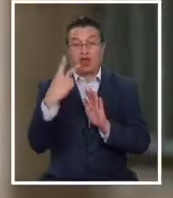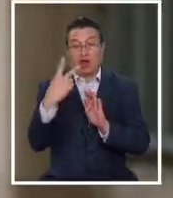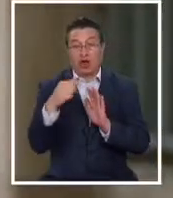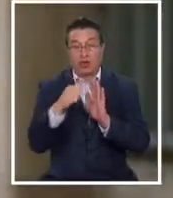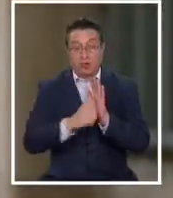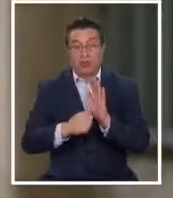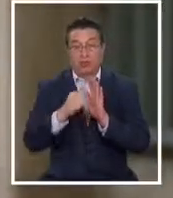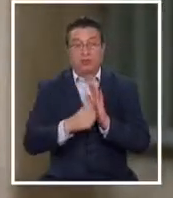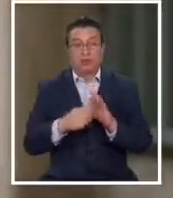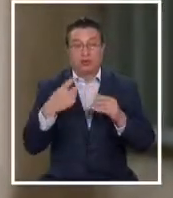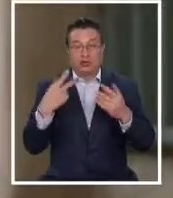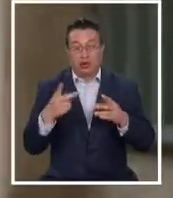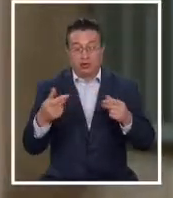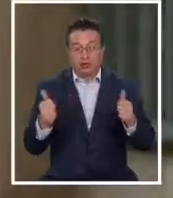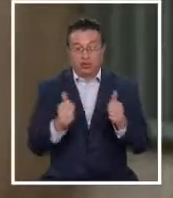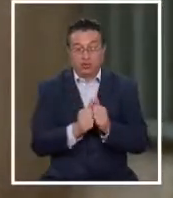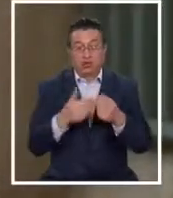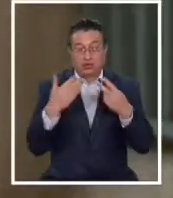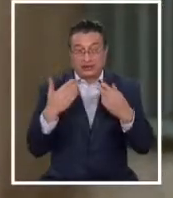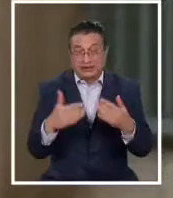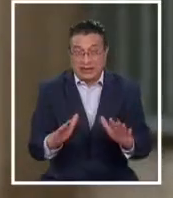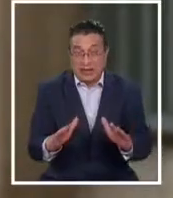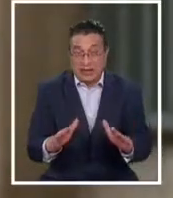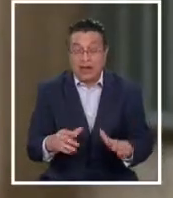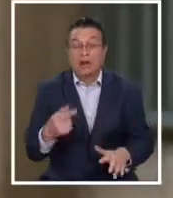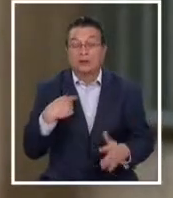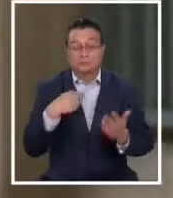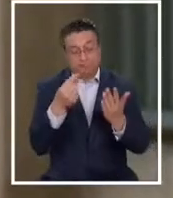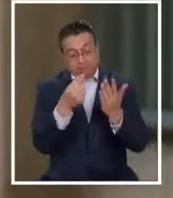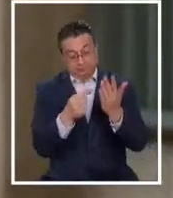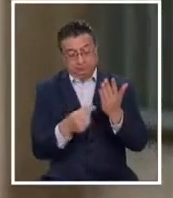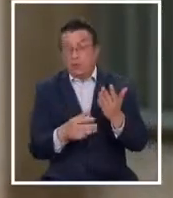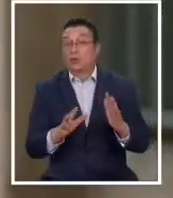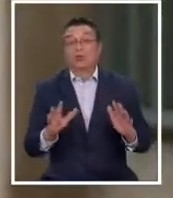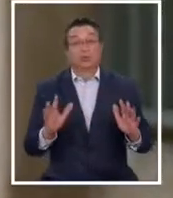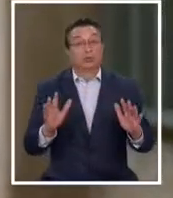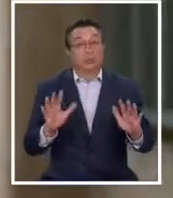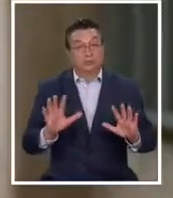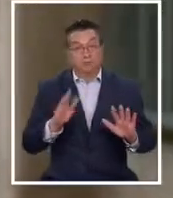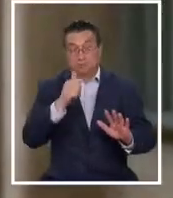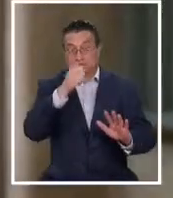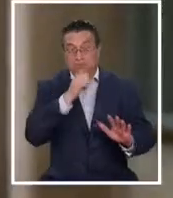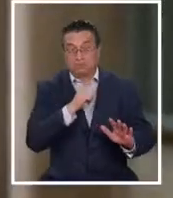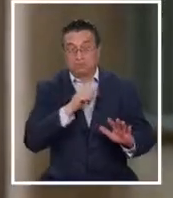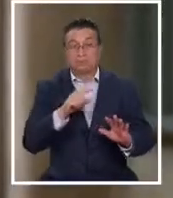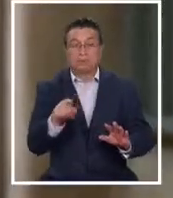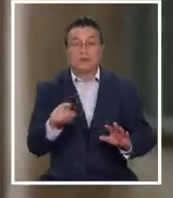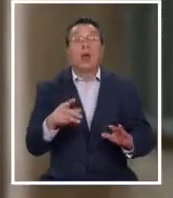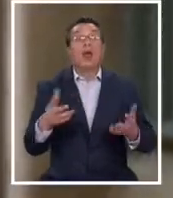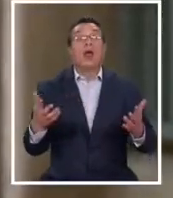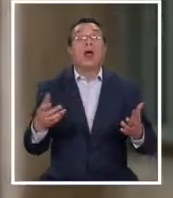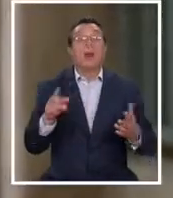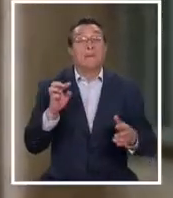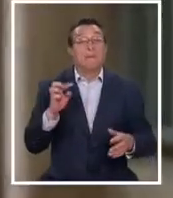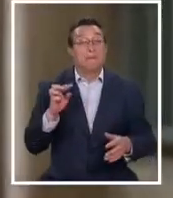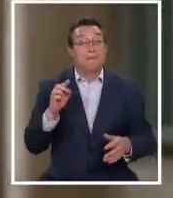operaciones en una, el diagnóstico reservado, pero él